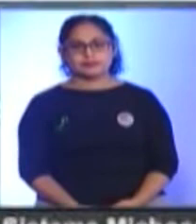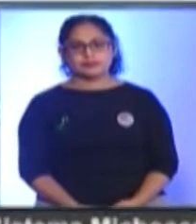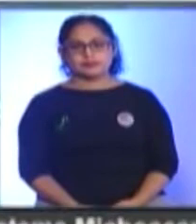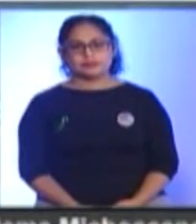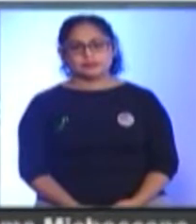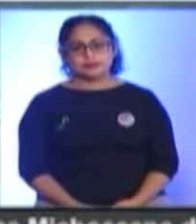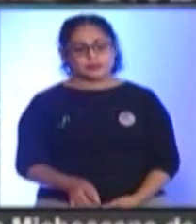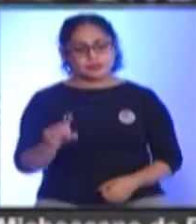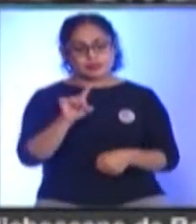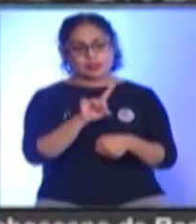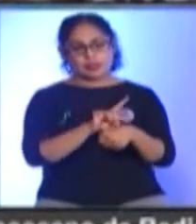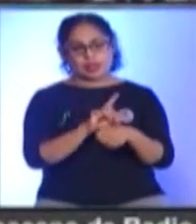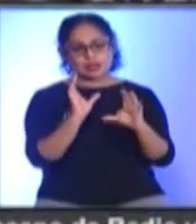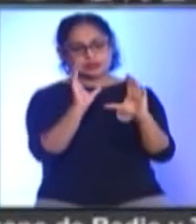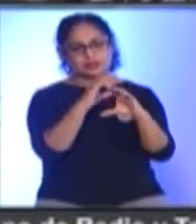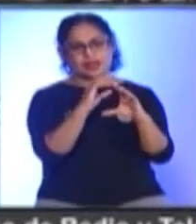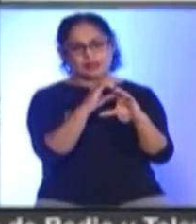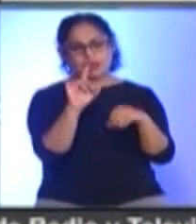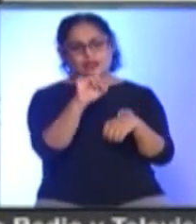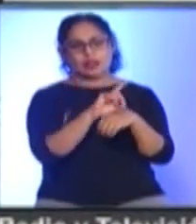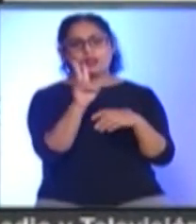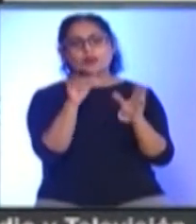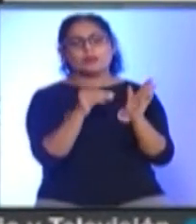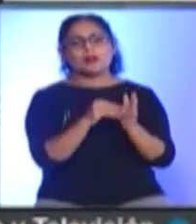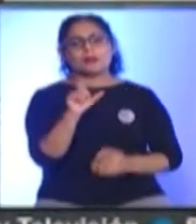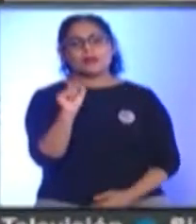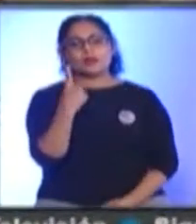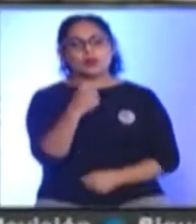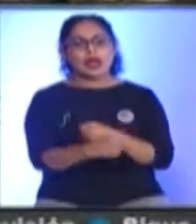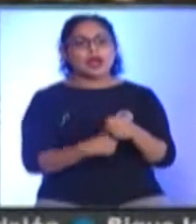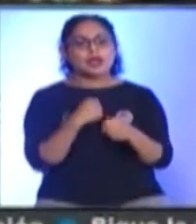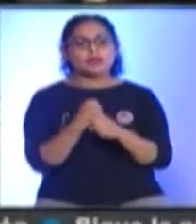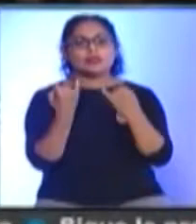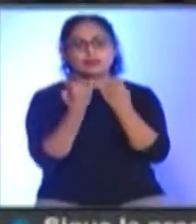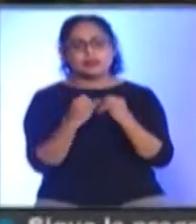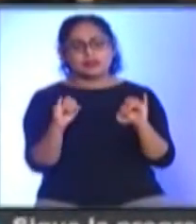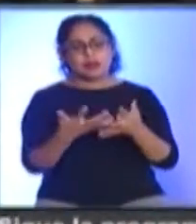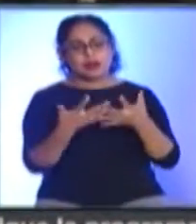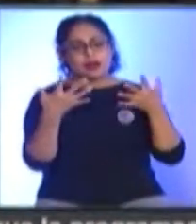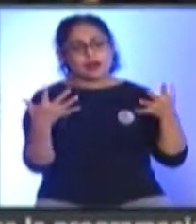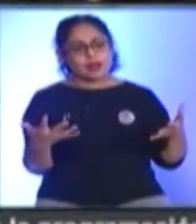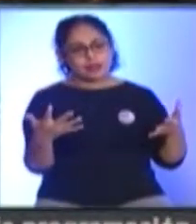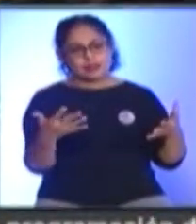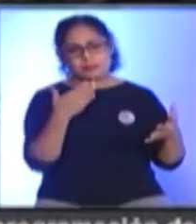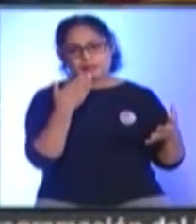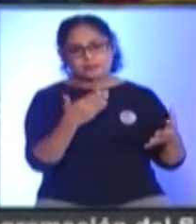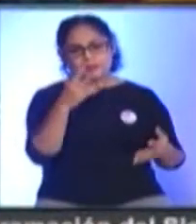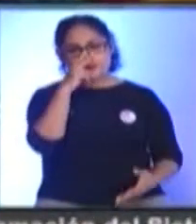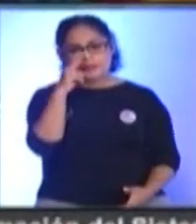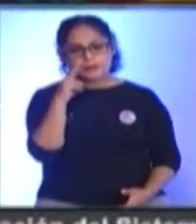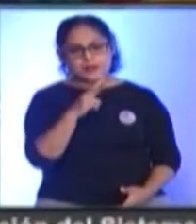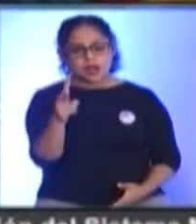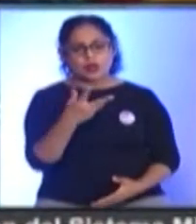En el marco De las celebraciones Del 2021 Año de la independencia Y de la grandeza De México Serán entregados